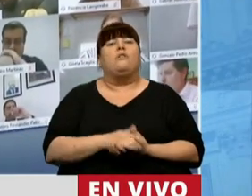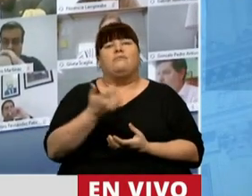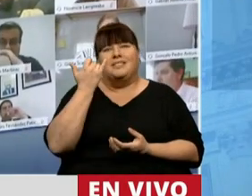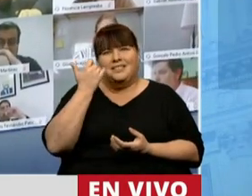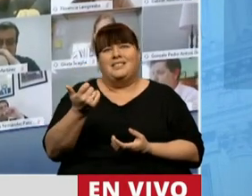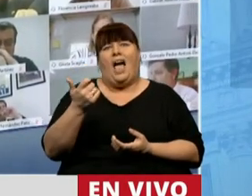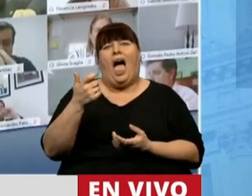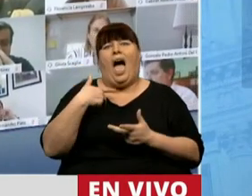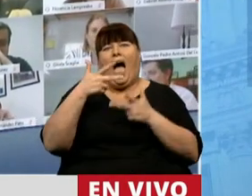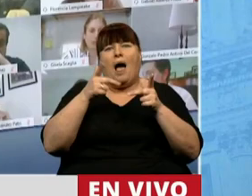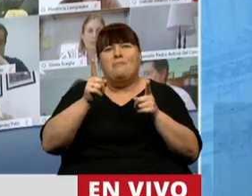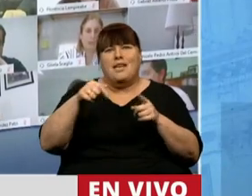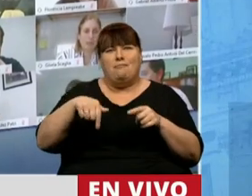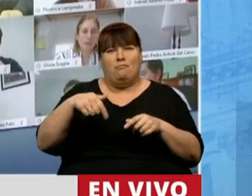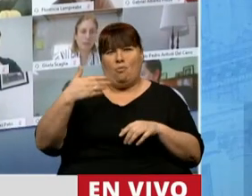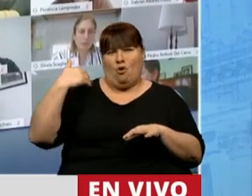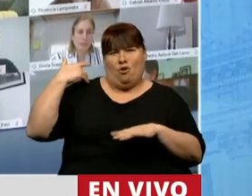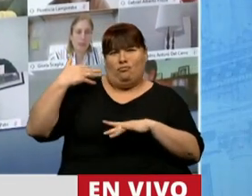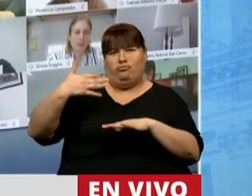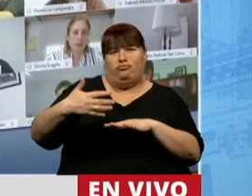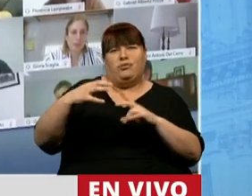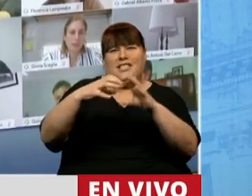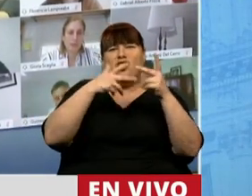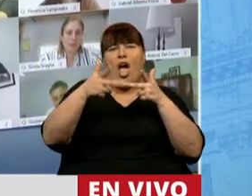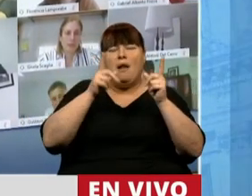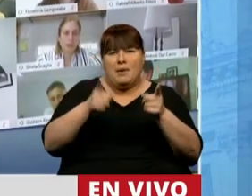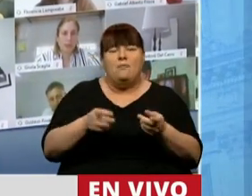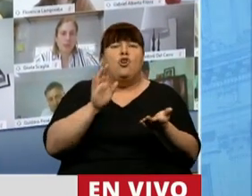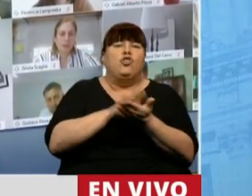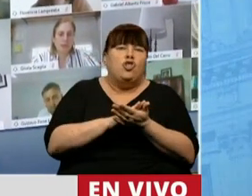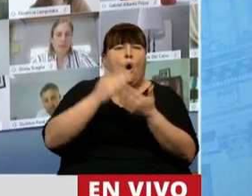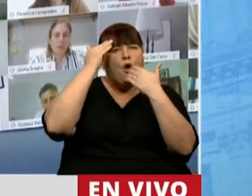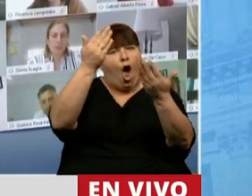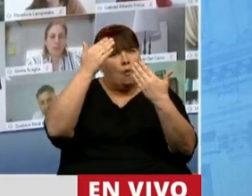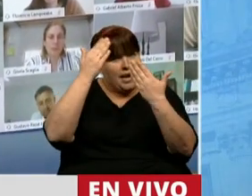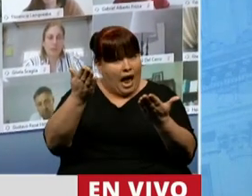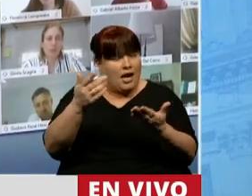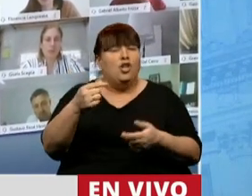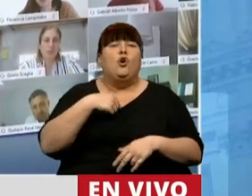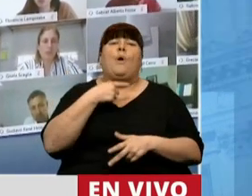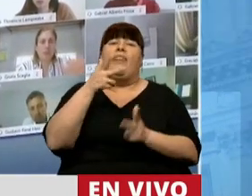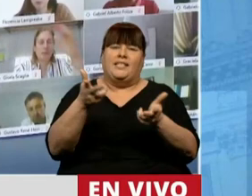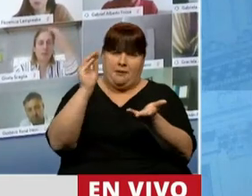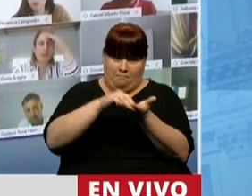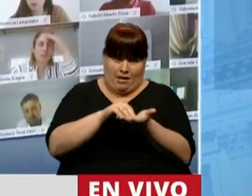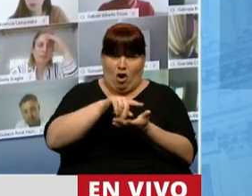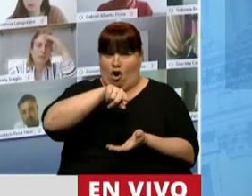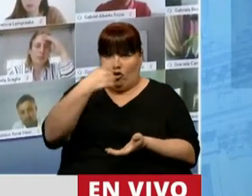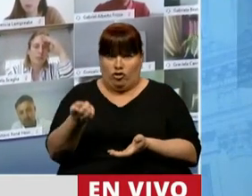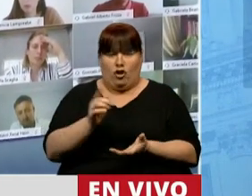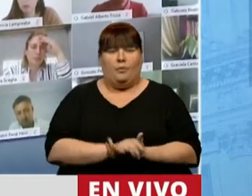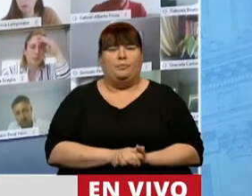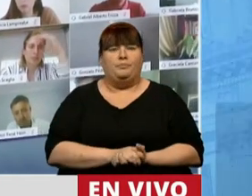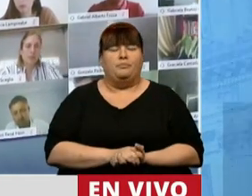vida cuenta de todo lo que se dijo en este último tramo de la sesión en relación a homenajes, quiero decir otra cosa, presidente.